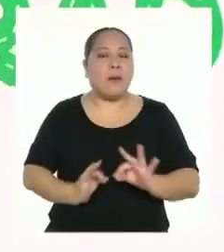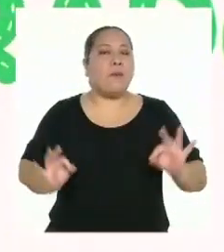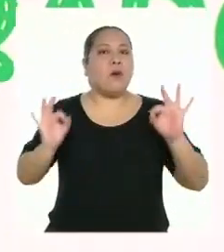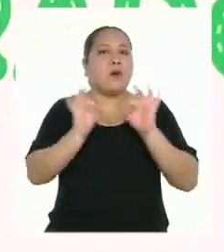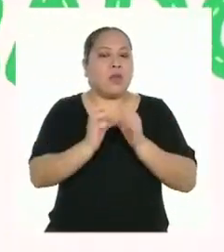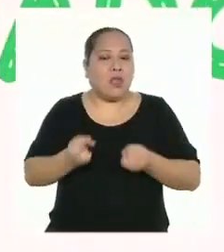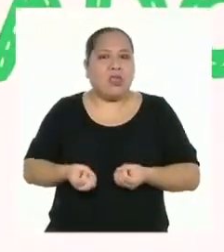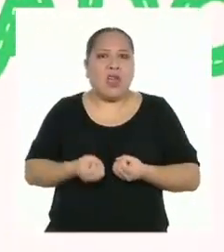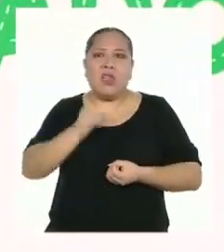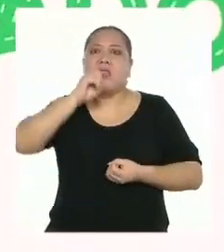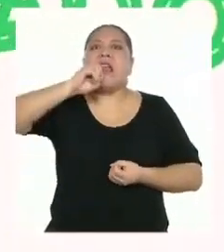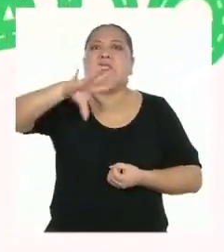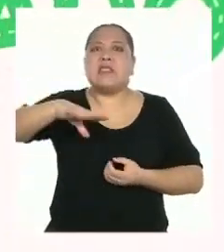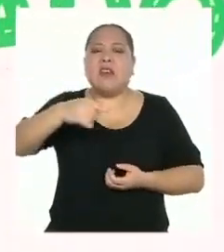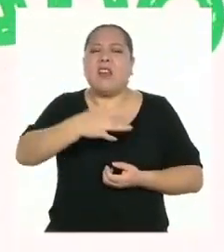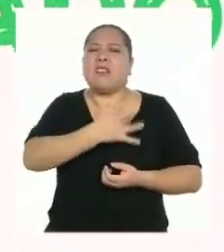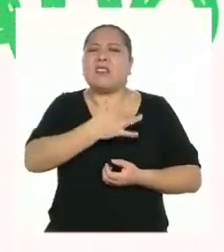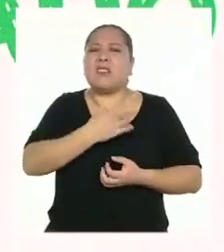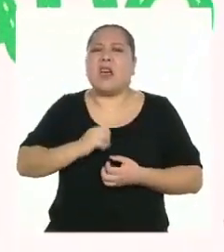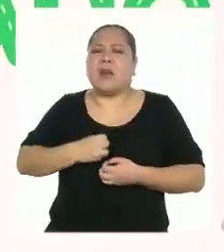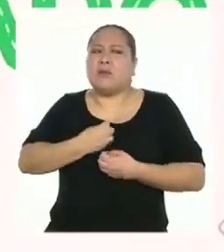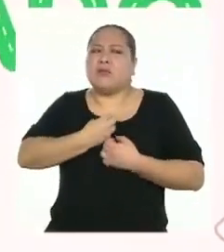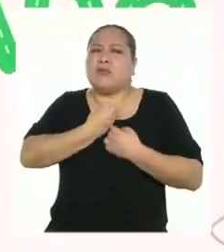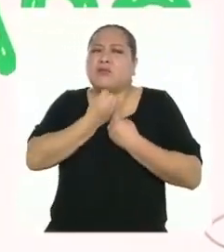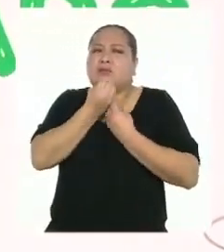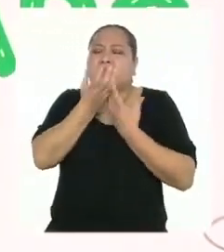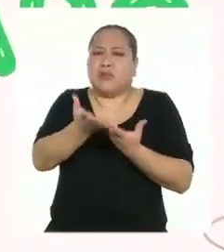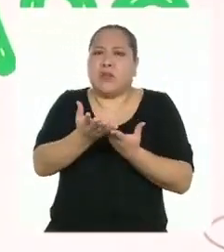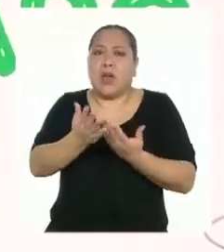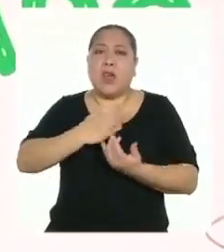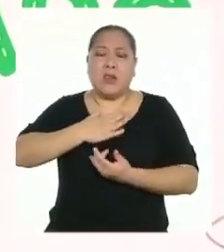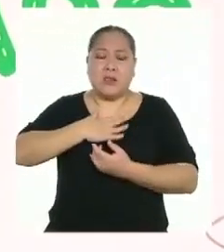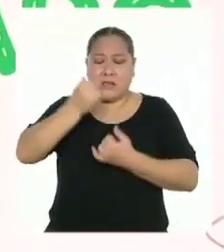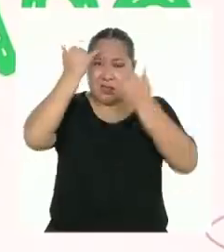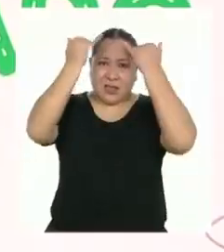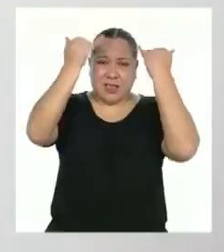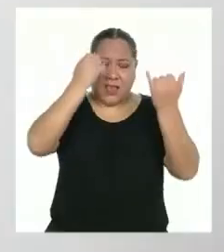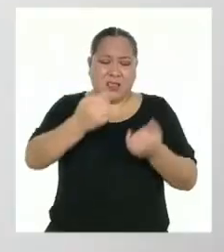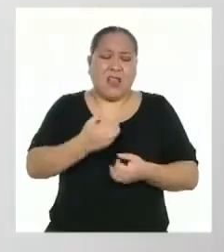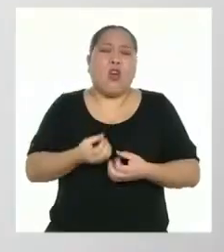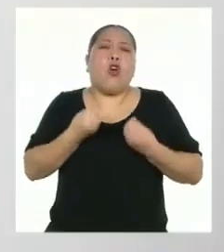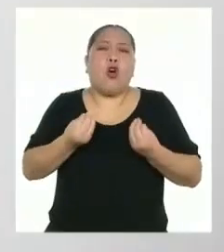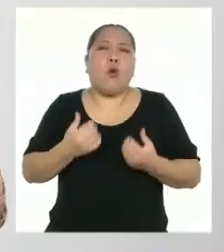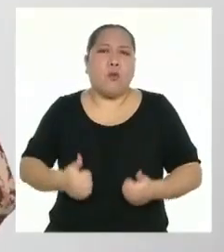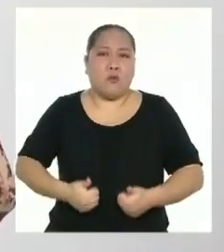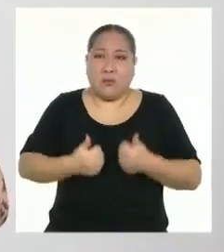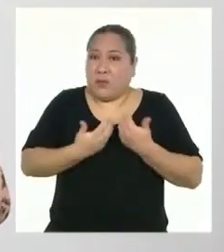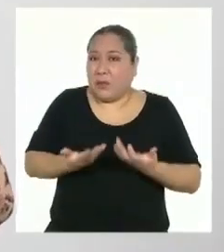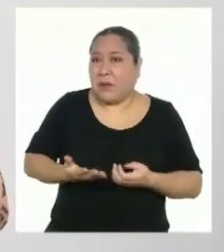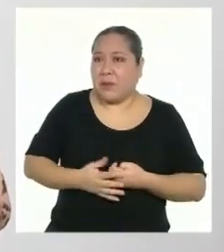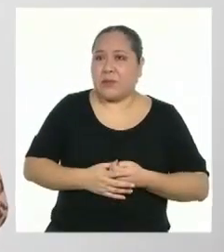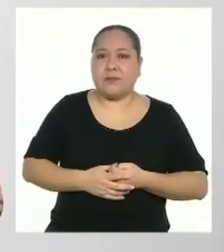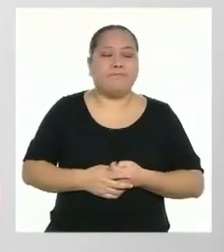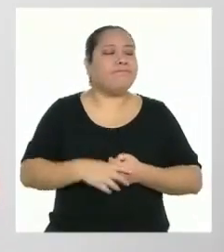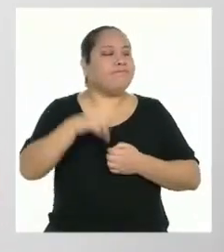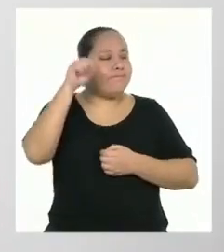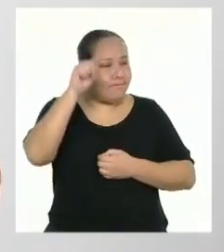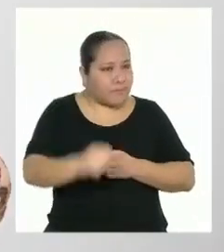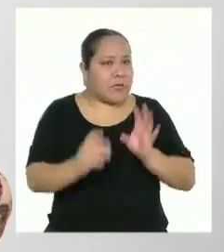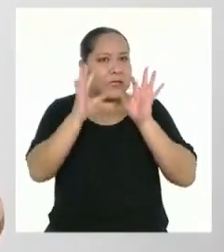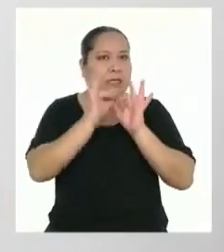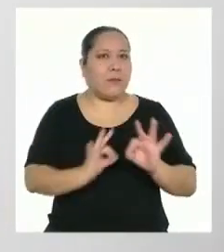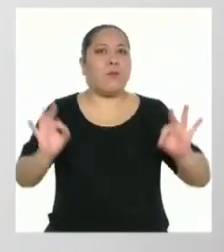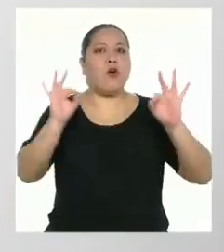nos sentimos y las ideas que tenemos acerca de lo que estamos viviendo. Es sumamente importante